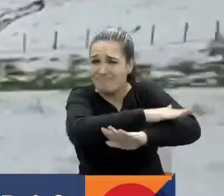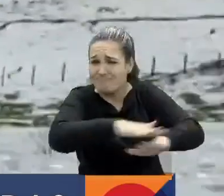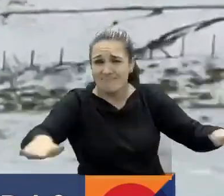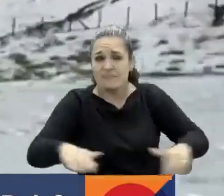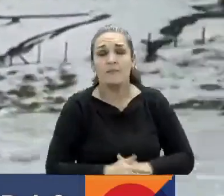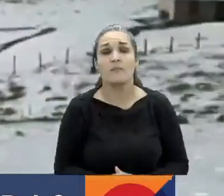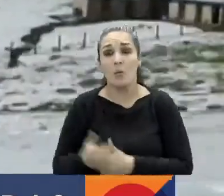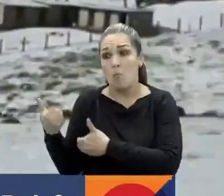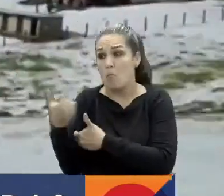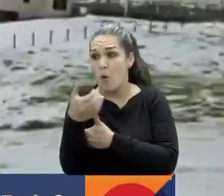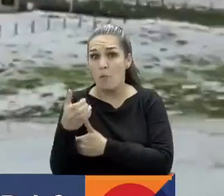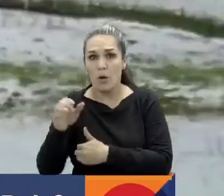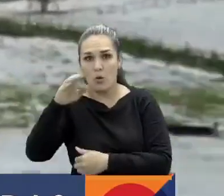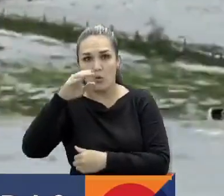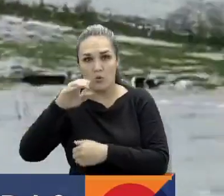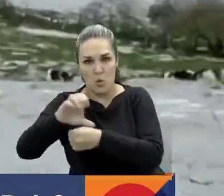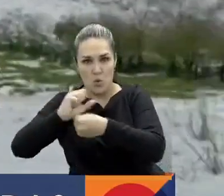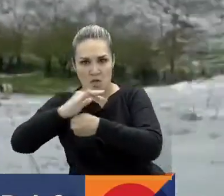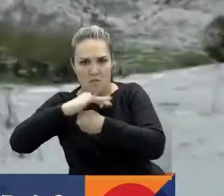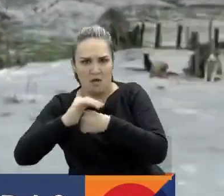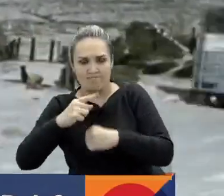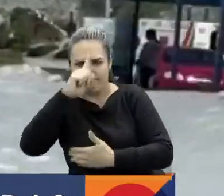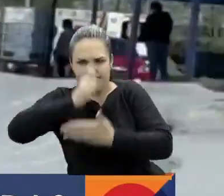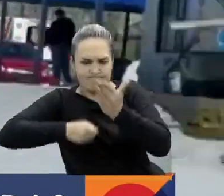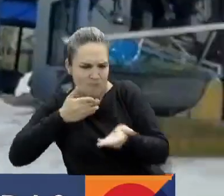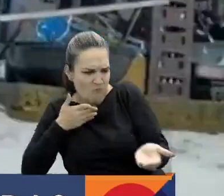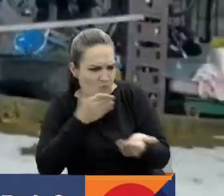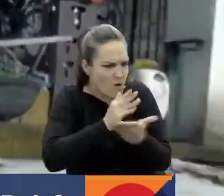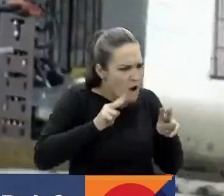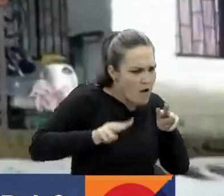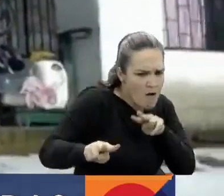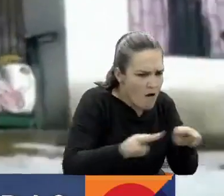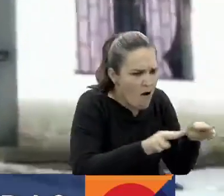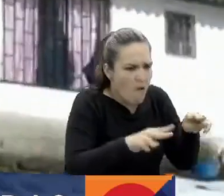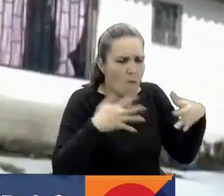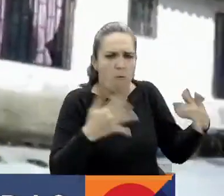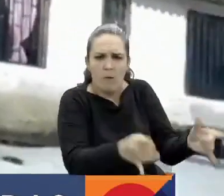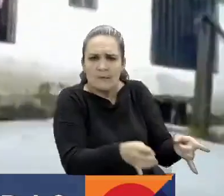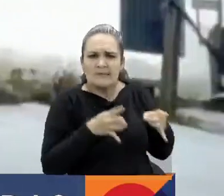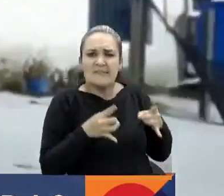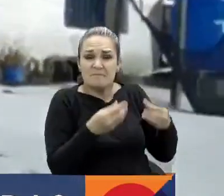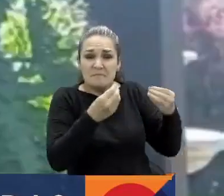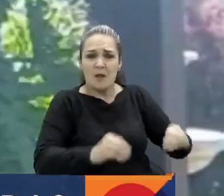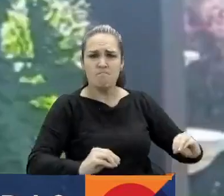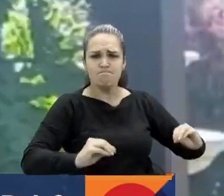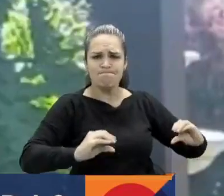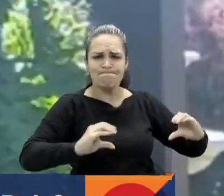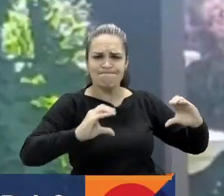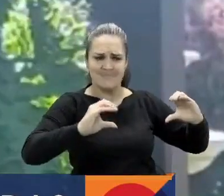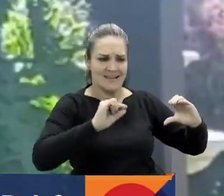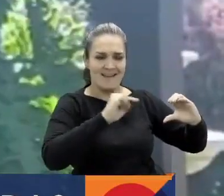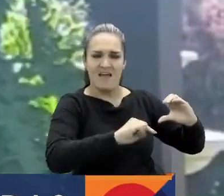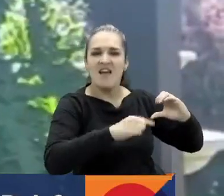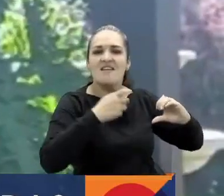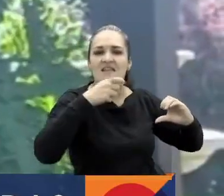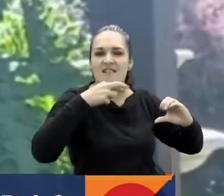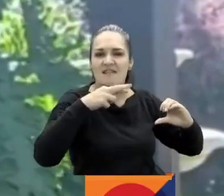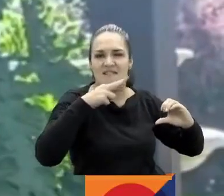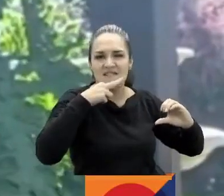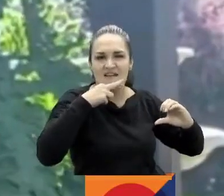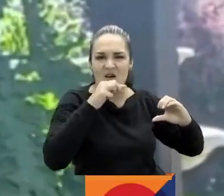Cundinamarca atendieron la emergencia que dejó a varias personas afectadas por la densa capa de hielo. Las cuales duraron